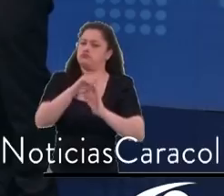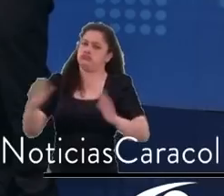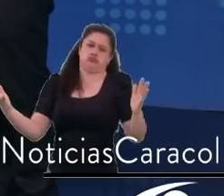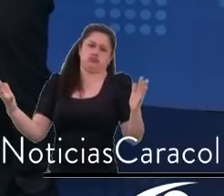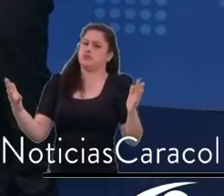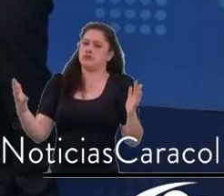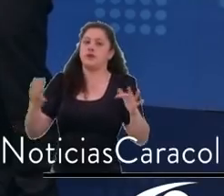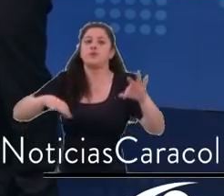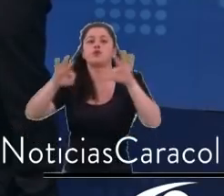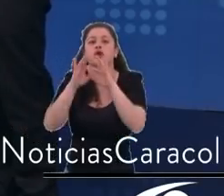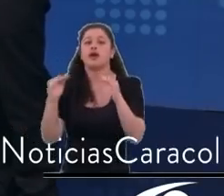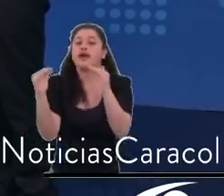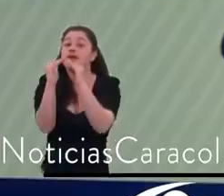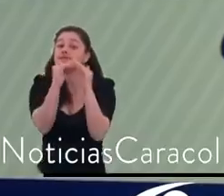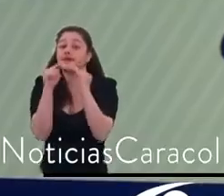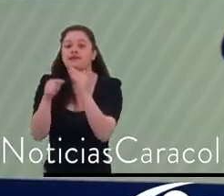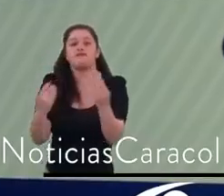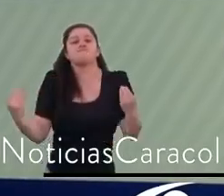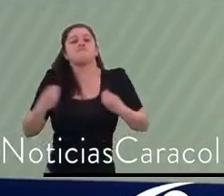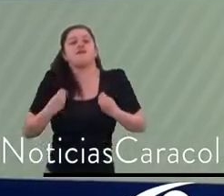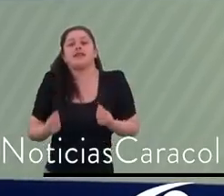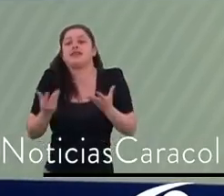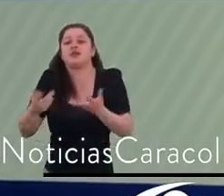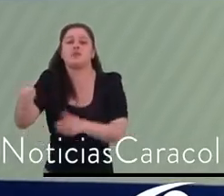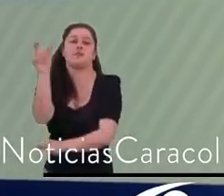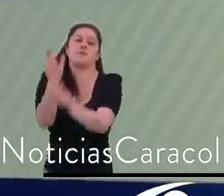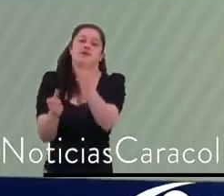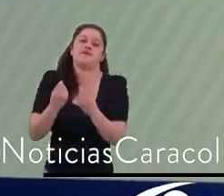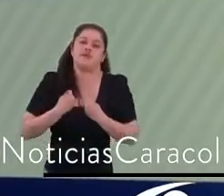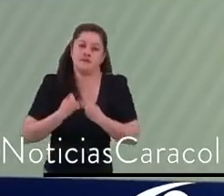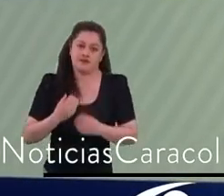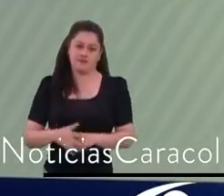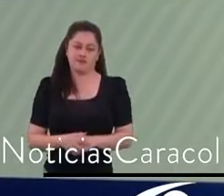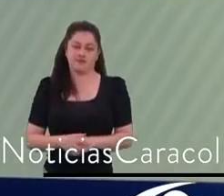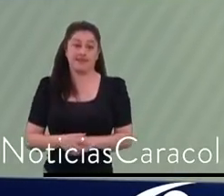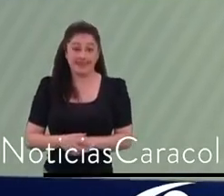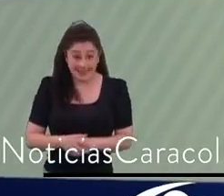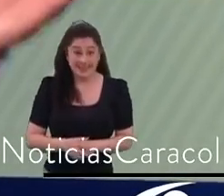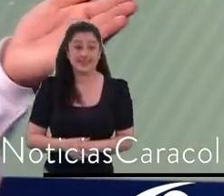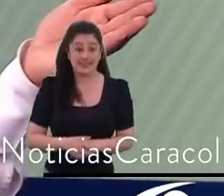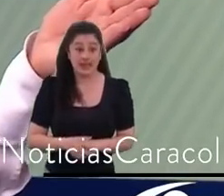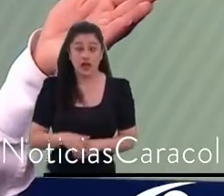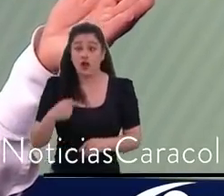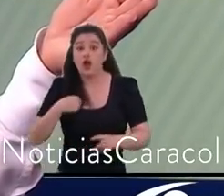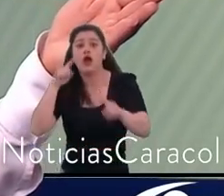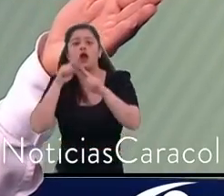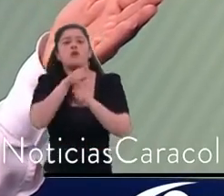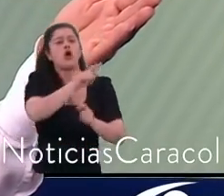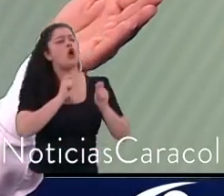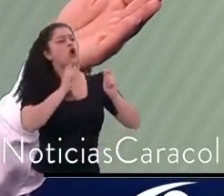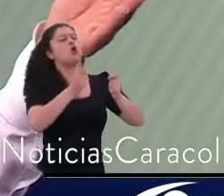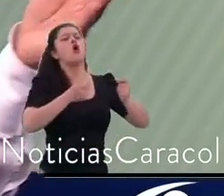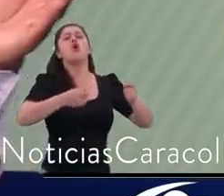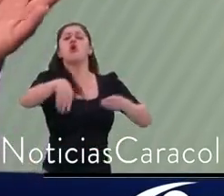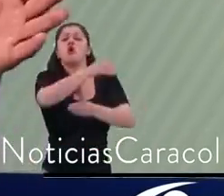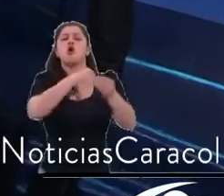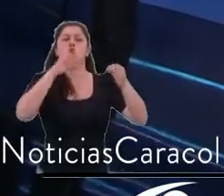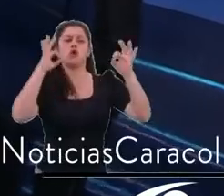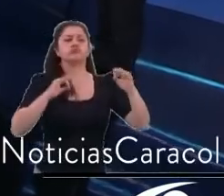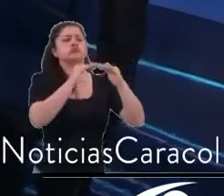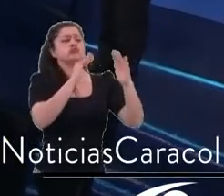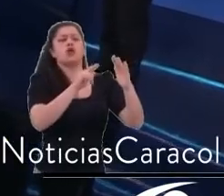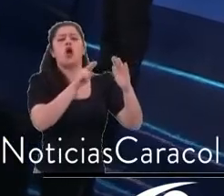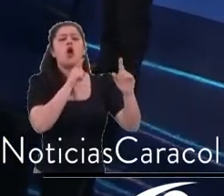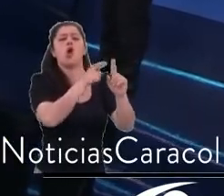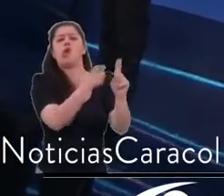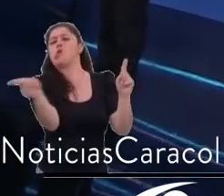Yo no estoy de acuerdo con hacer volteo de tierras. El exalcalde Peñalosa evade impuestos en Panamá y promueve volteo de tierras en Bogotá. Y eso,